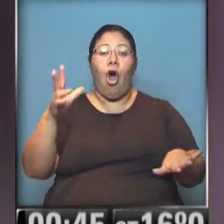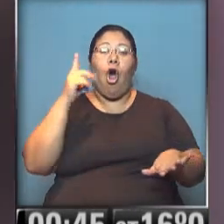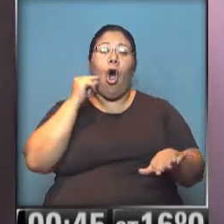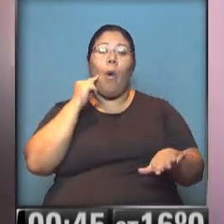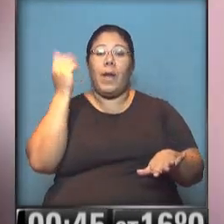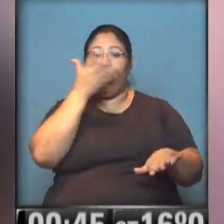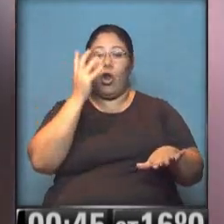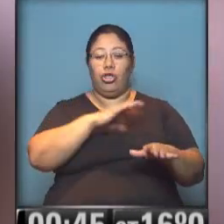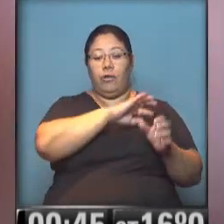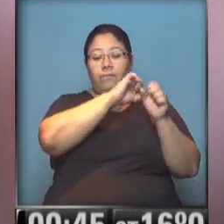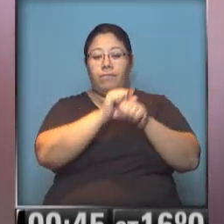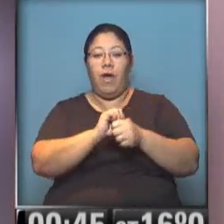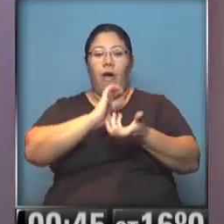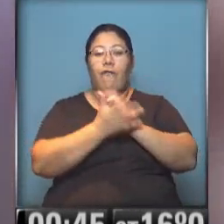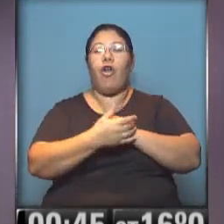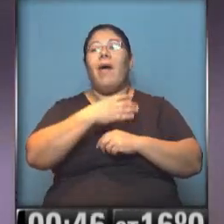y le practican una llave.